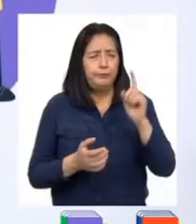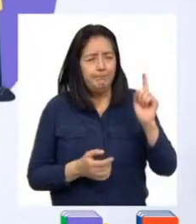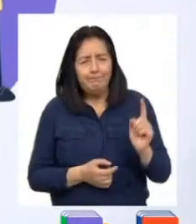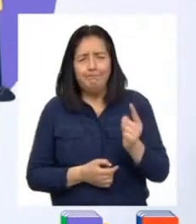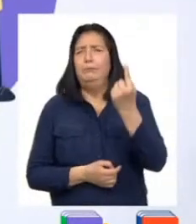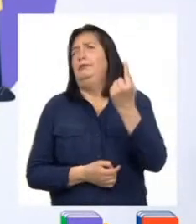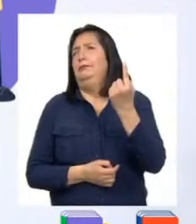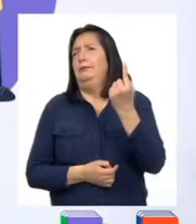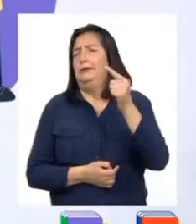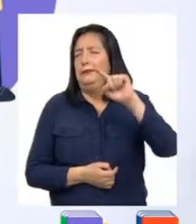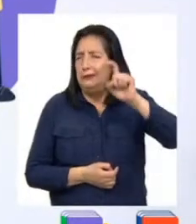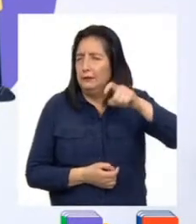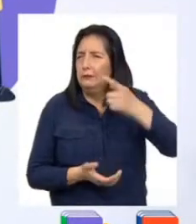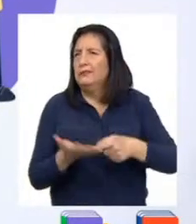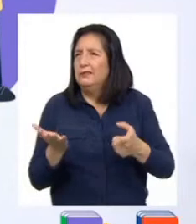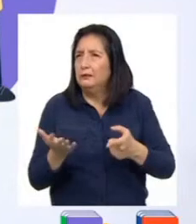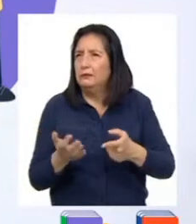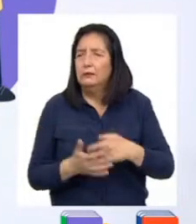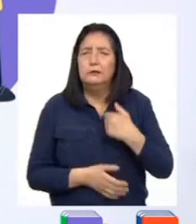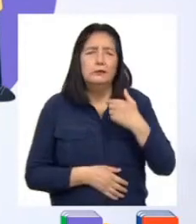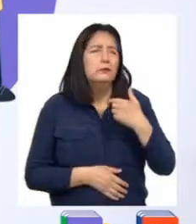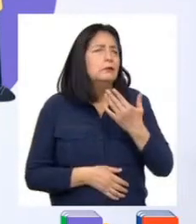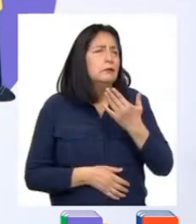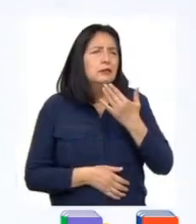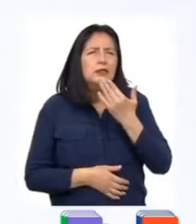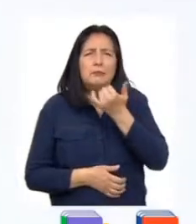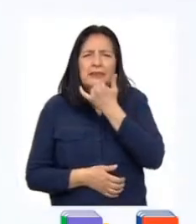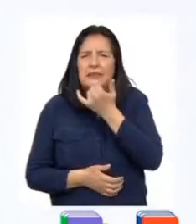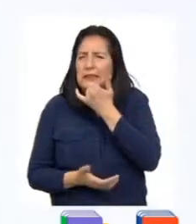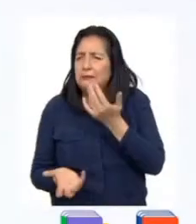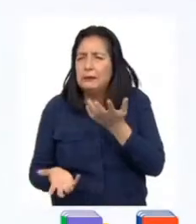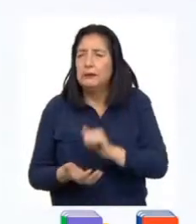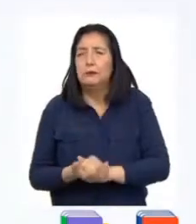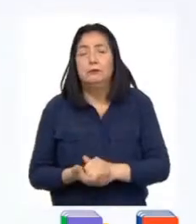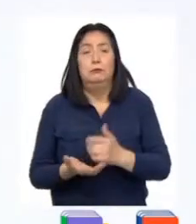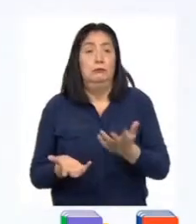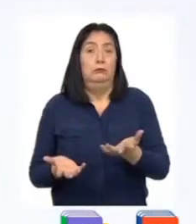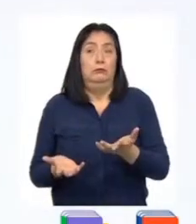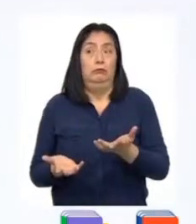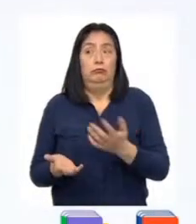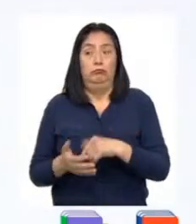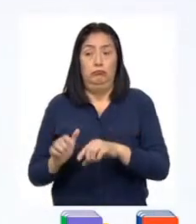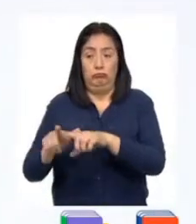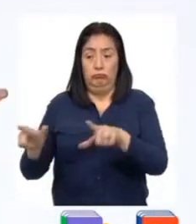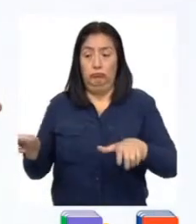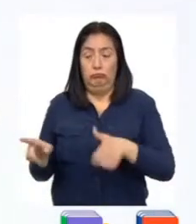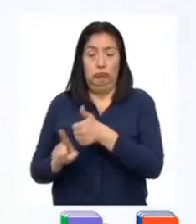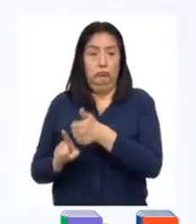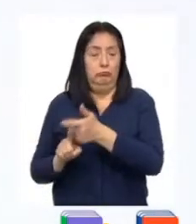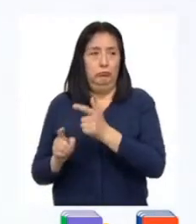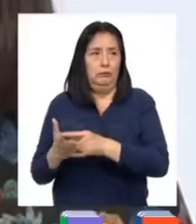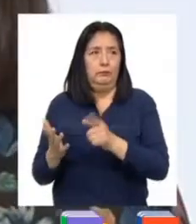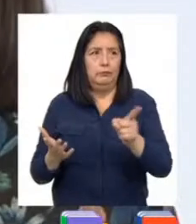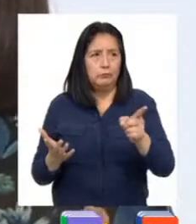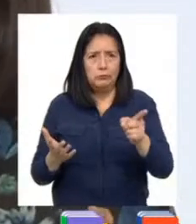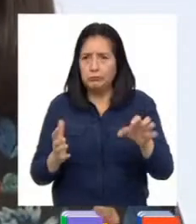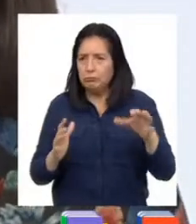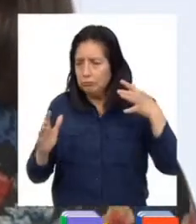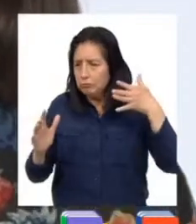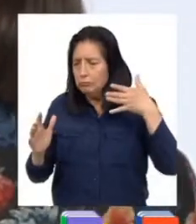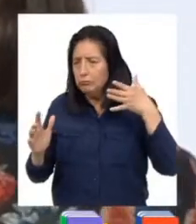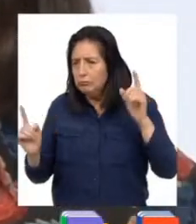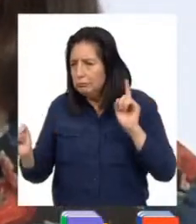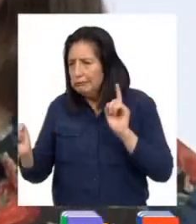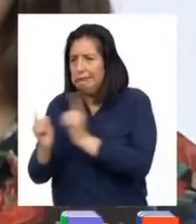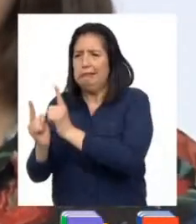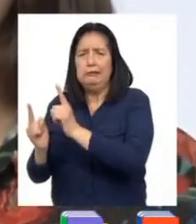que hay que hacer es identificar lo que sucede. Bueno, invaden su espacio personal en cada acción que realizan. Por ejemplo,